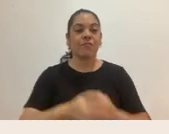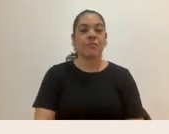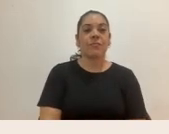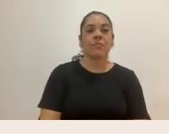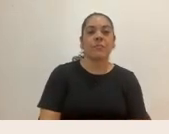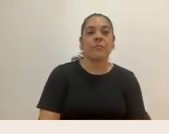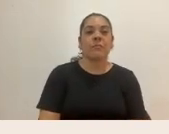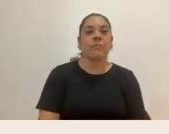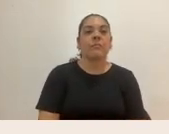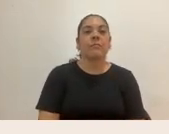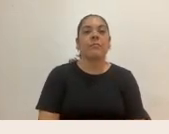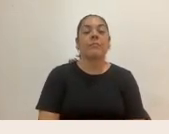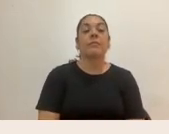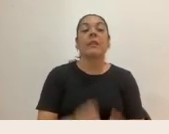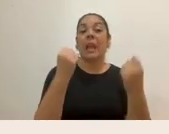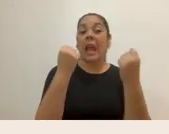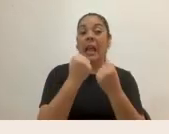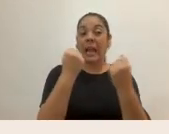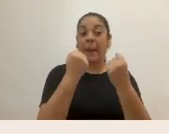Cambiar pañales